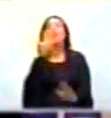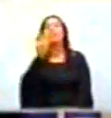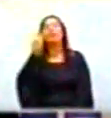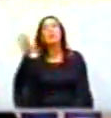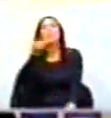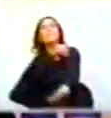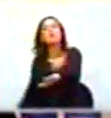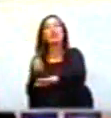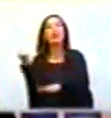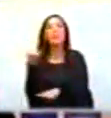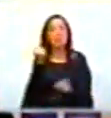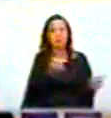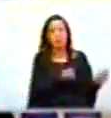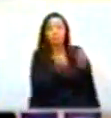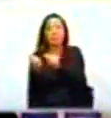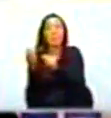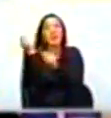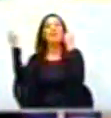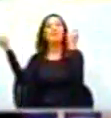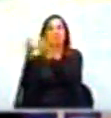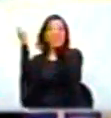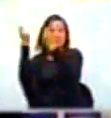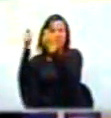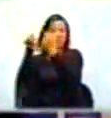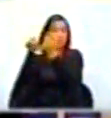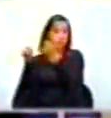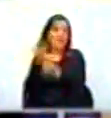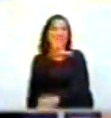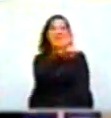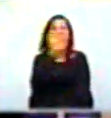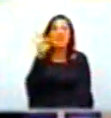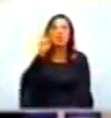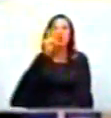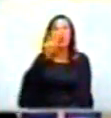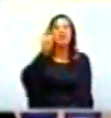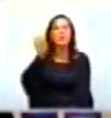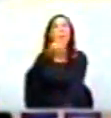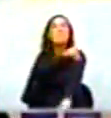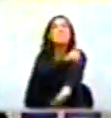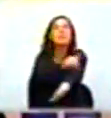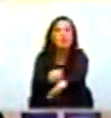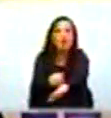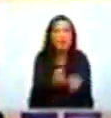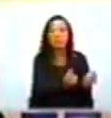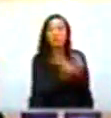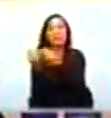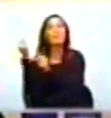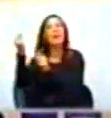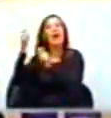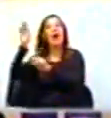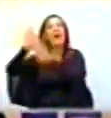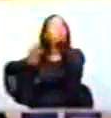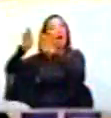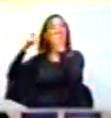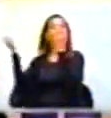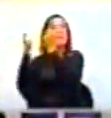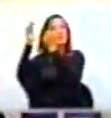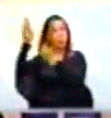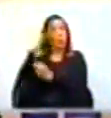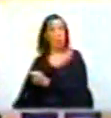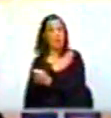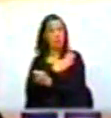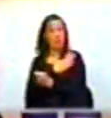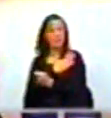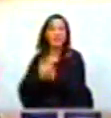pesos para la campaña. Cicateros más bien, ¿no? 549 millones. ¿Y saben cuánto se ganaron? ¿O cuánto les